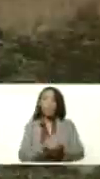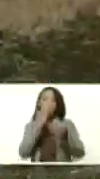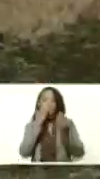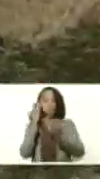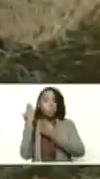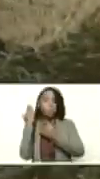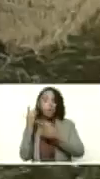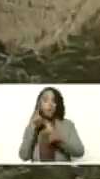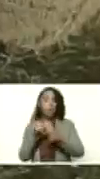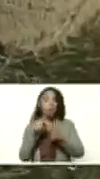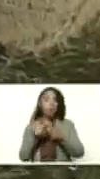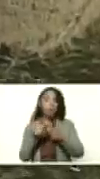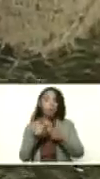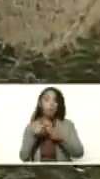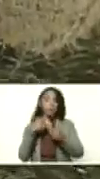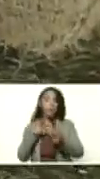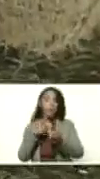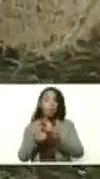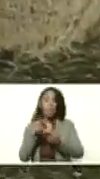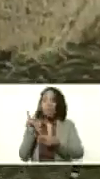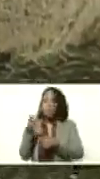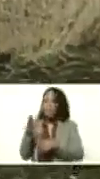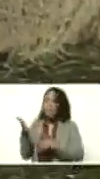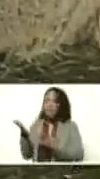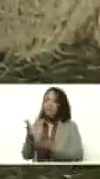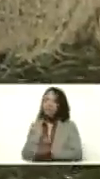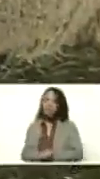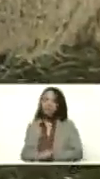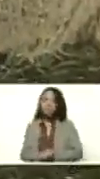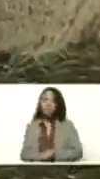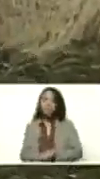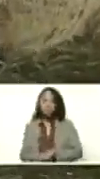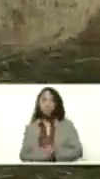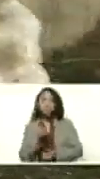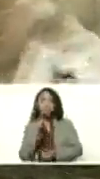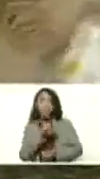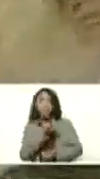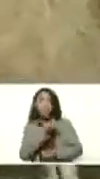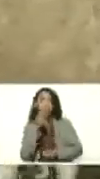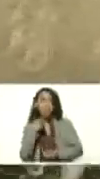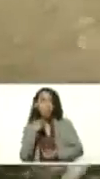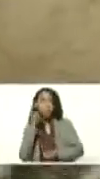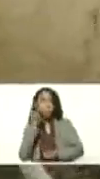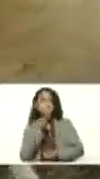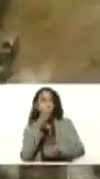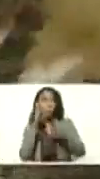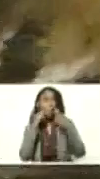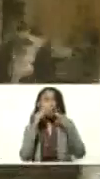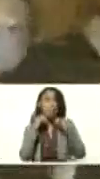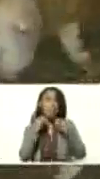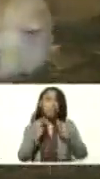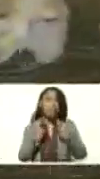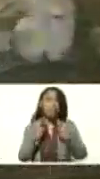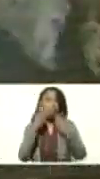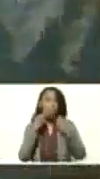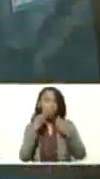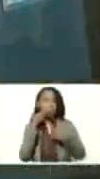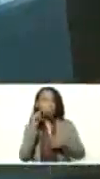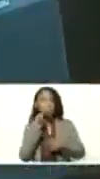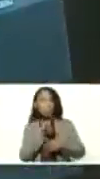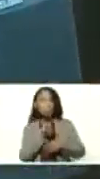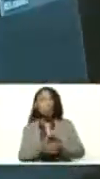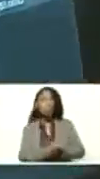ver entonces, aquí está Cielita, ¿qué te parece, Cielita? No, bueno, estoy excelente aquí, viendo esta experiencia, viviendo esta experiencia aquí.